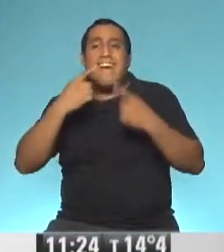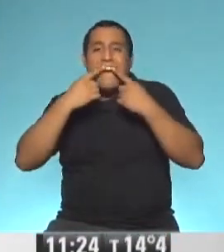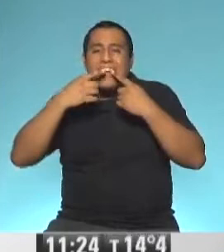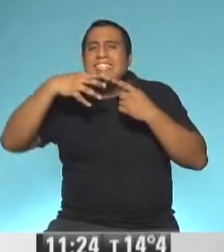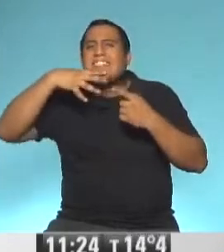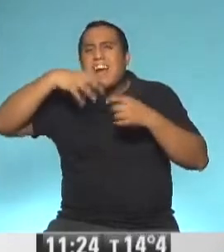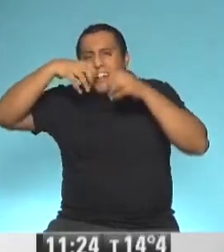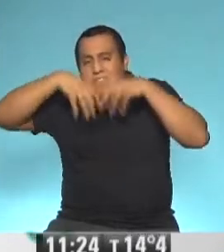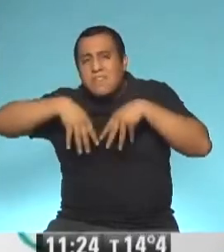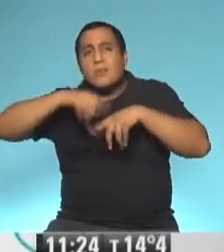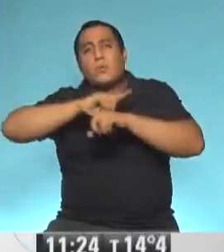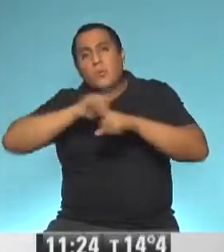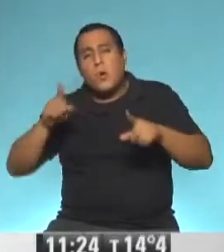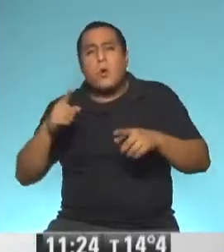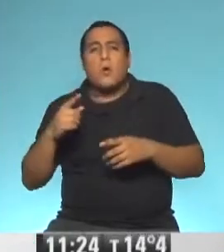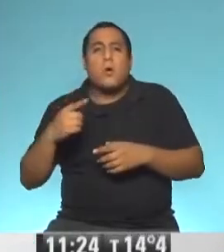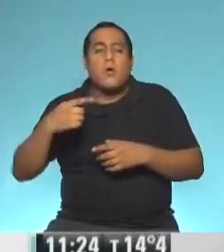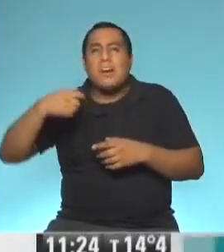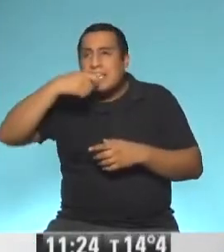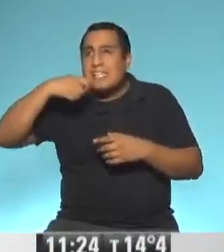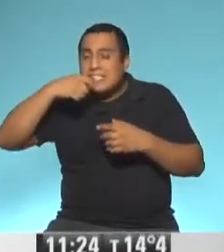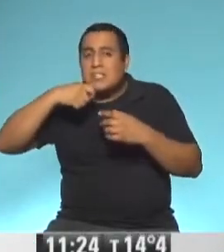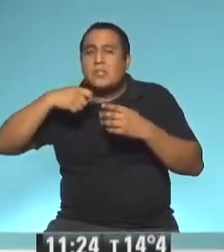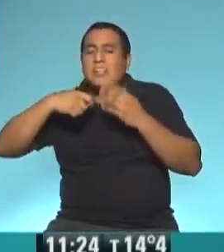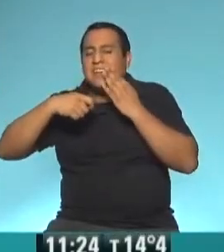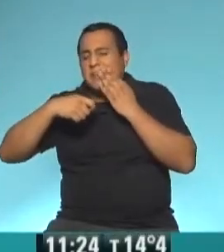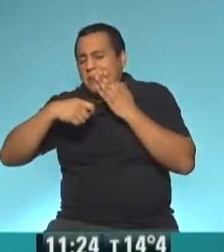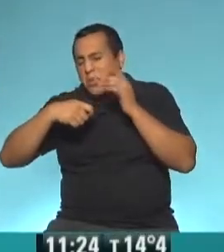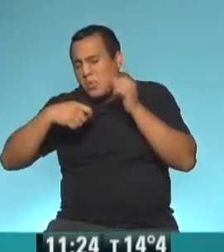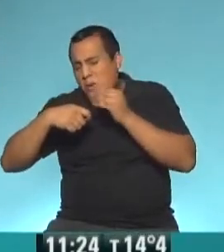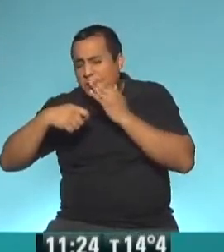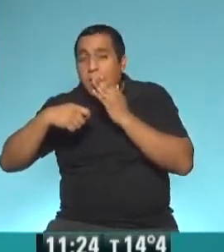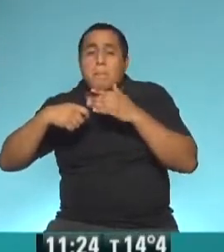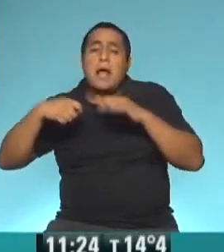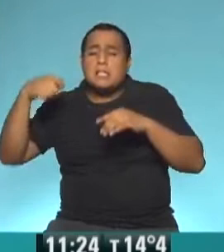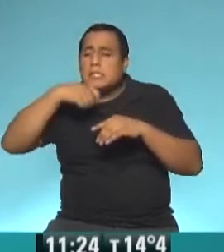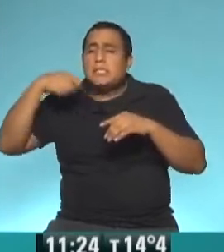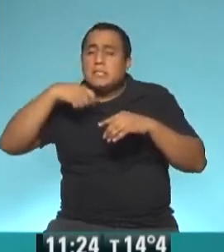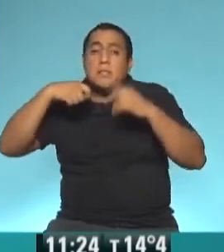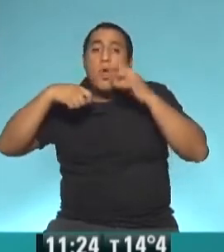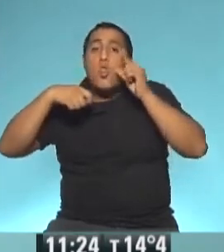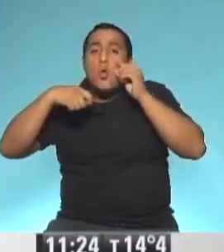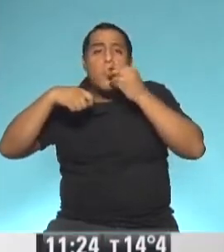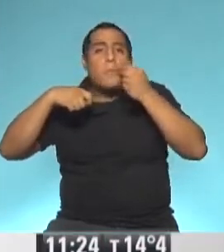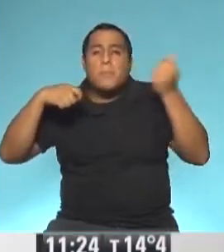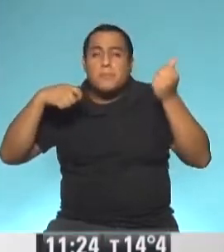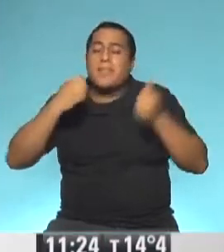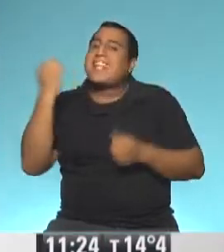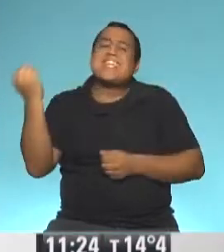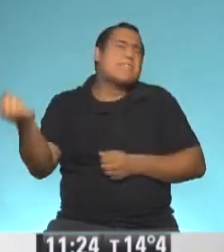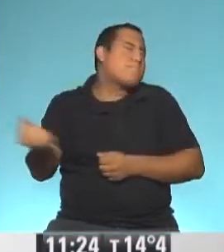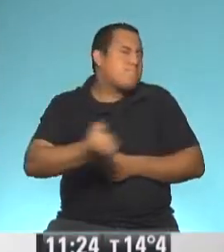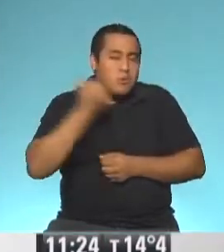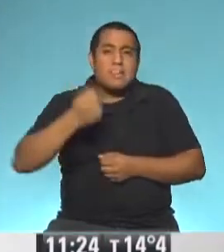encías, si hay una zona que nos duele con el cepillado, inactiva y pasa el dolor. Entonces, es re importante